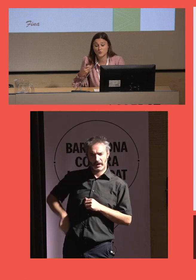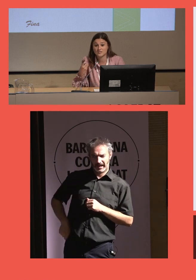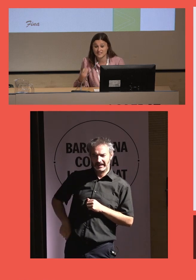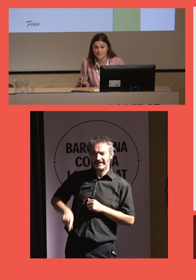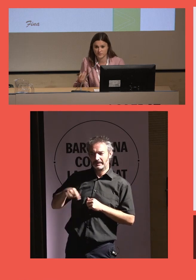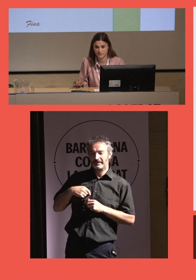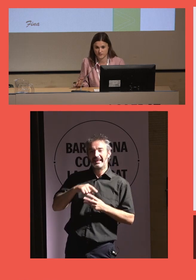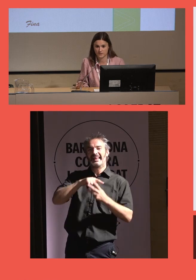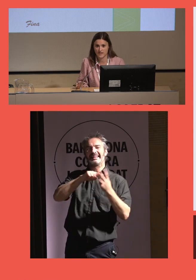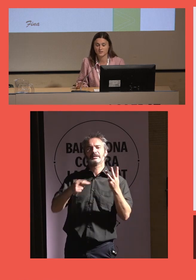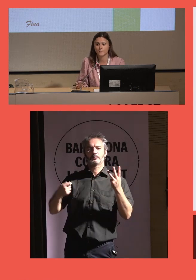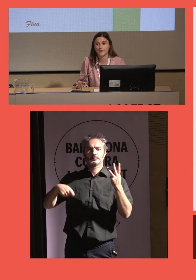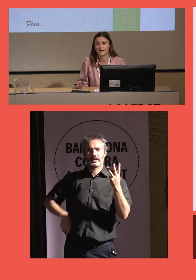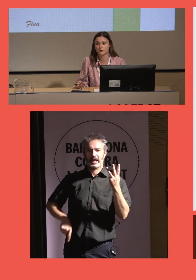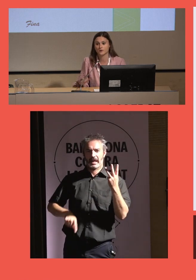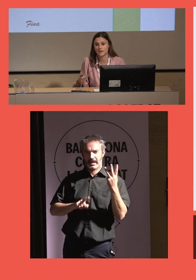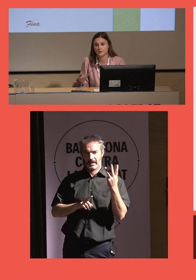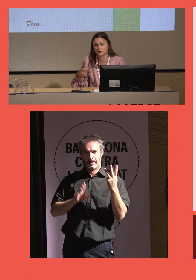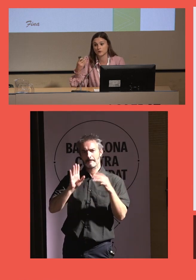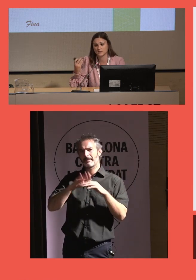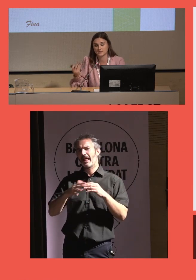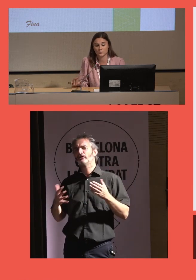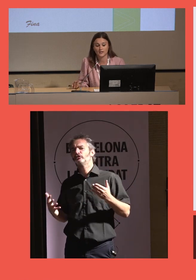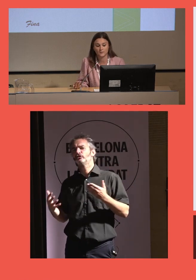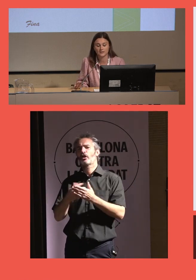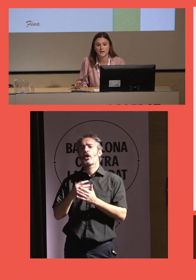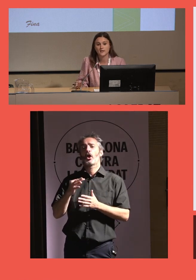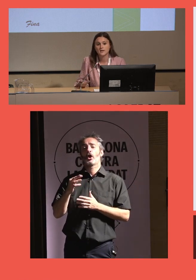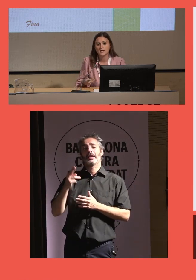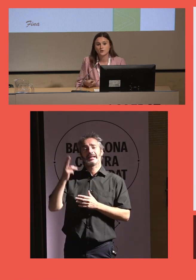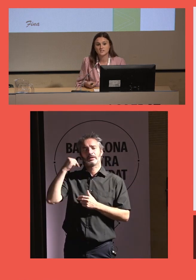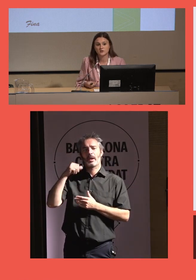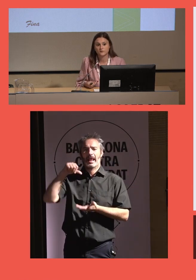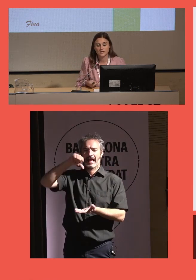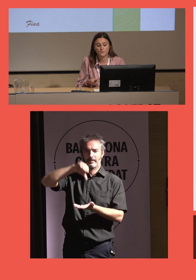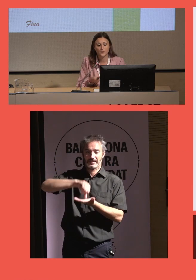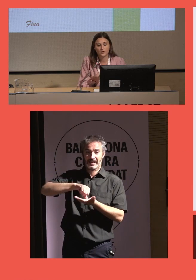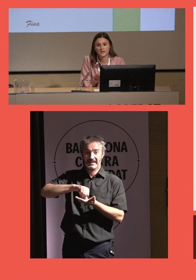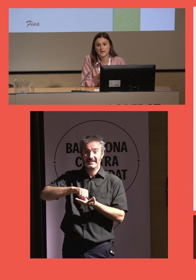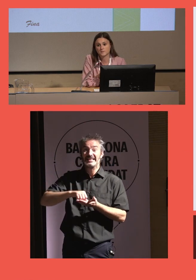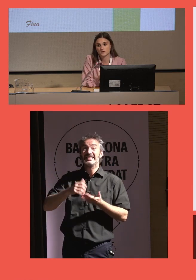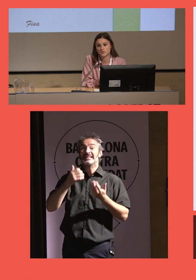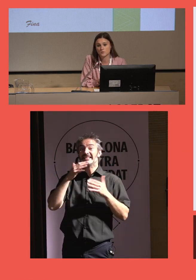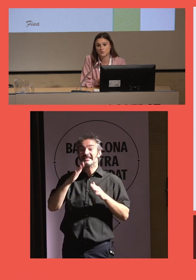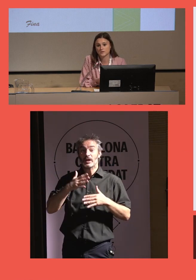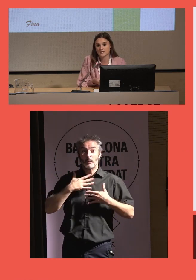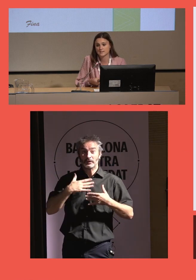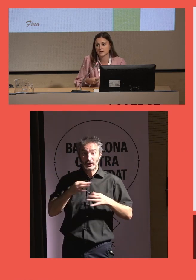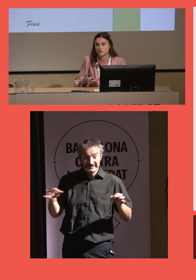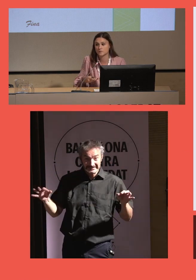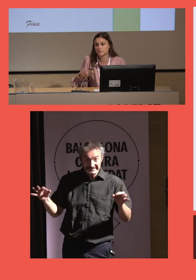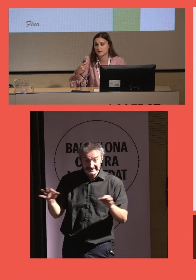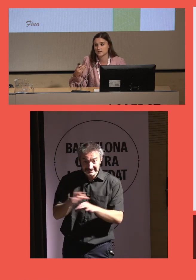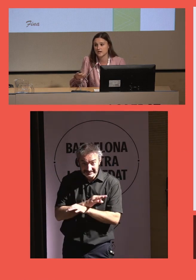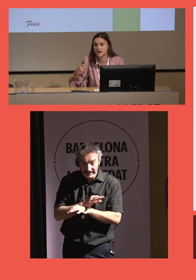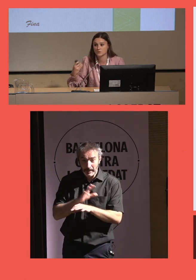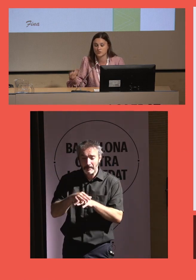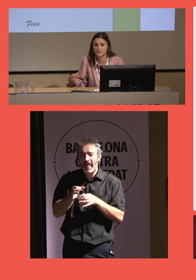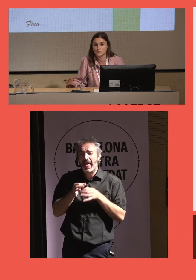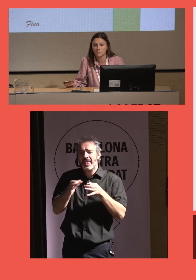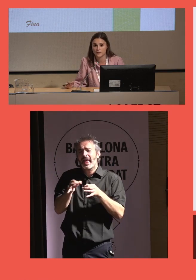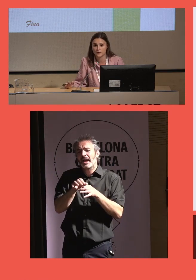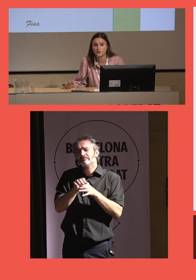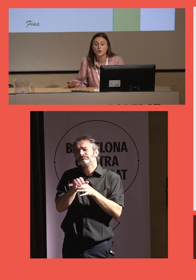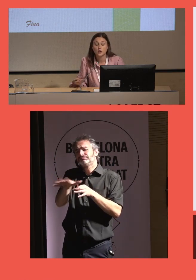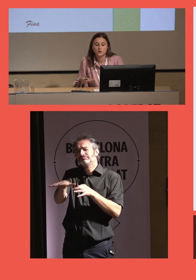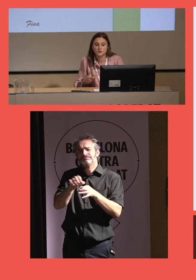en Teruel somos tres profesionales para todo lo que es Teruel Capital. Entonces, si no fuera por las personas voluntarias que nos permiten llegar a